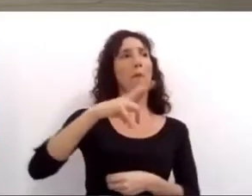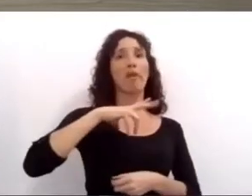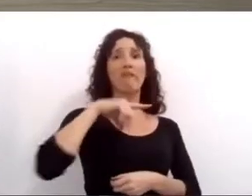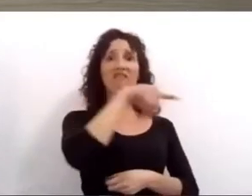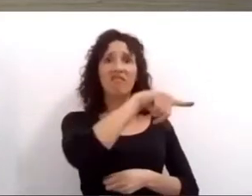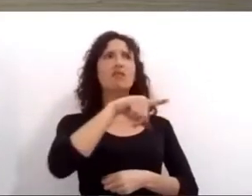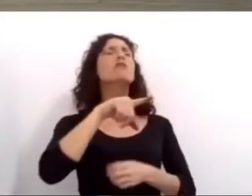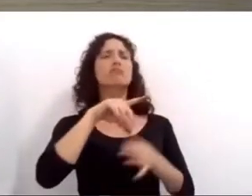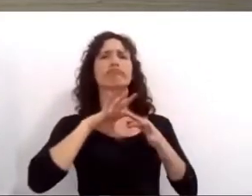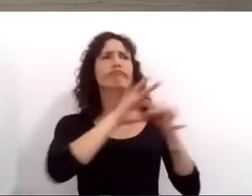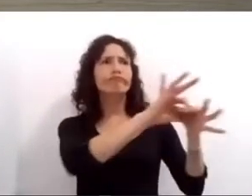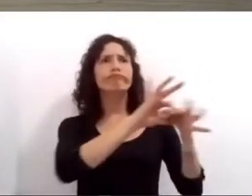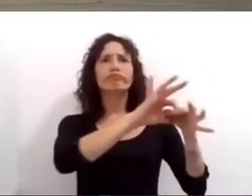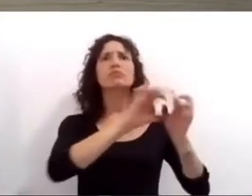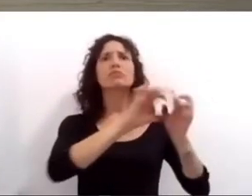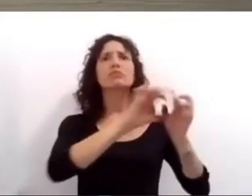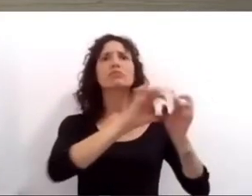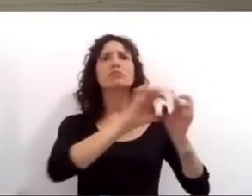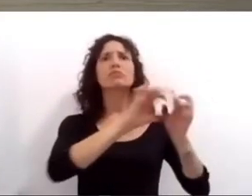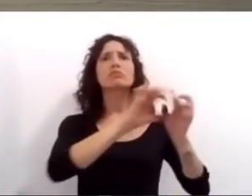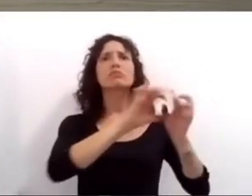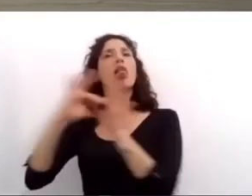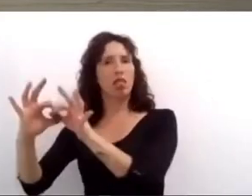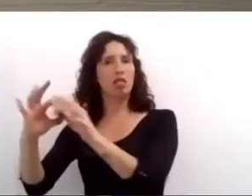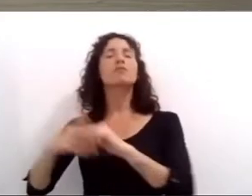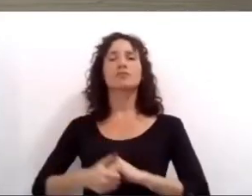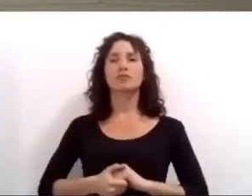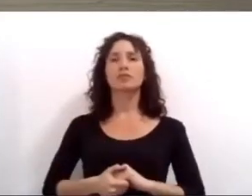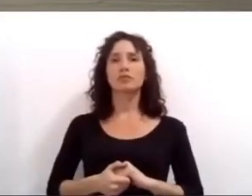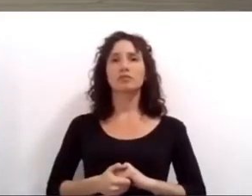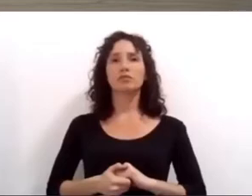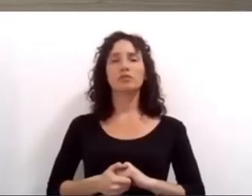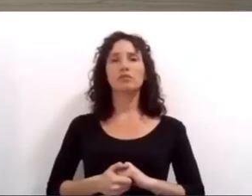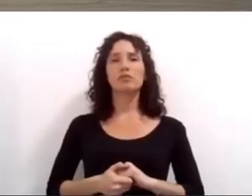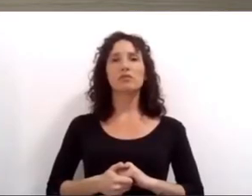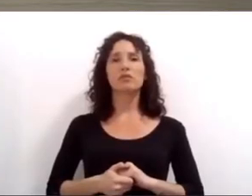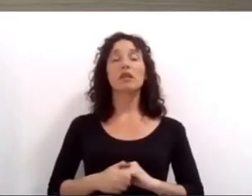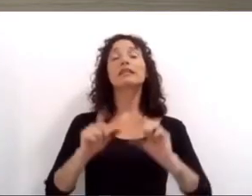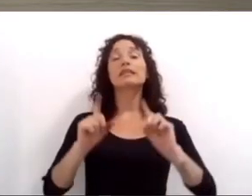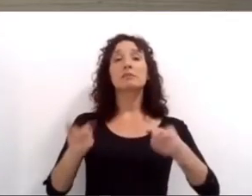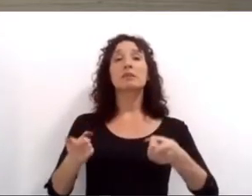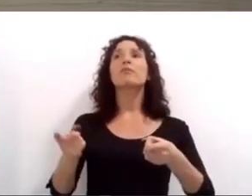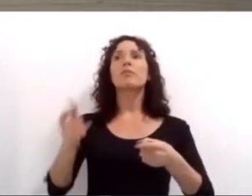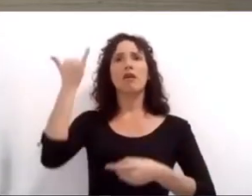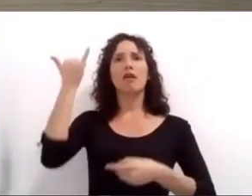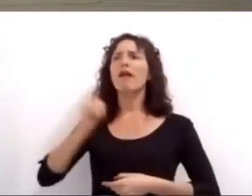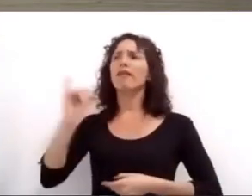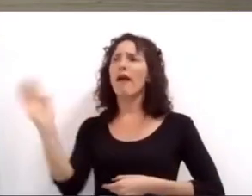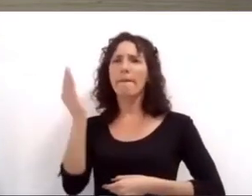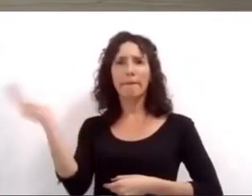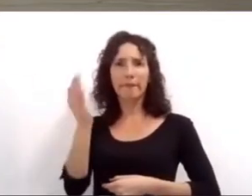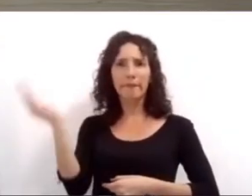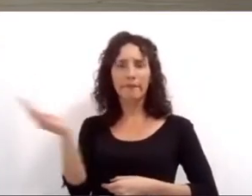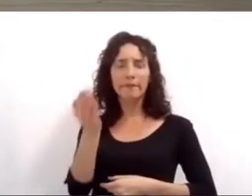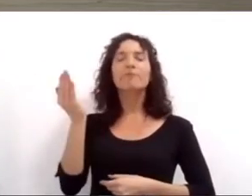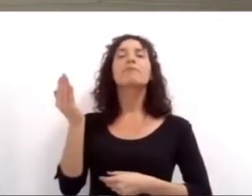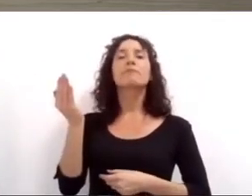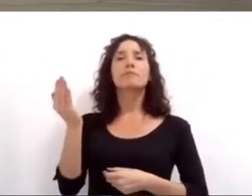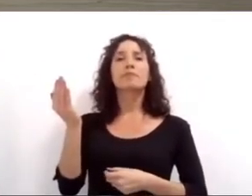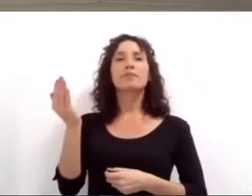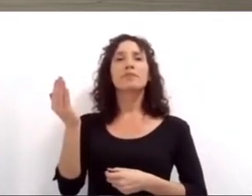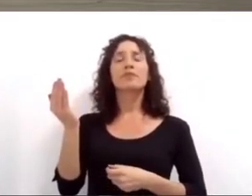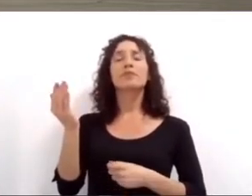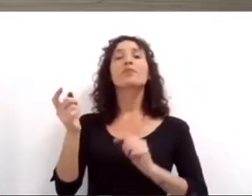además renovamos las figuras de patrocinio y mecenazgo además de las producciones en el anfiteatro acordamos la